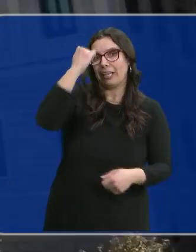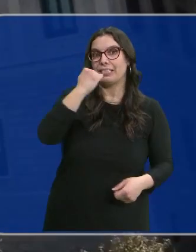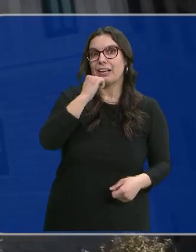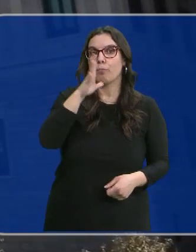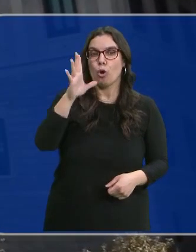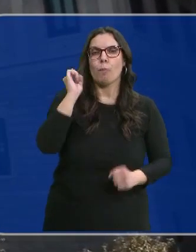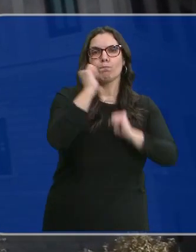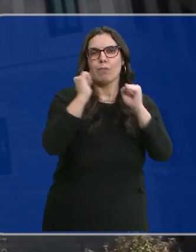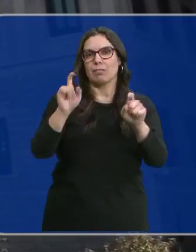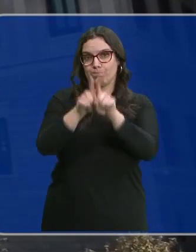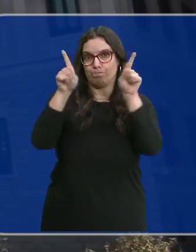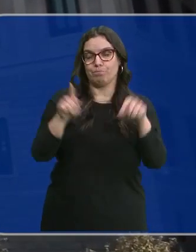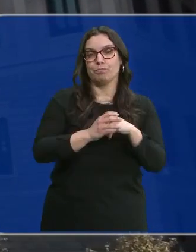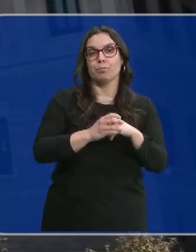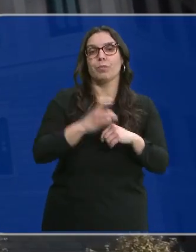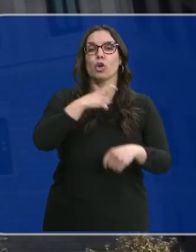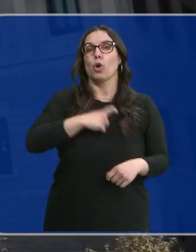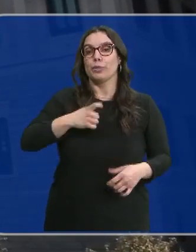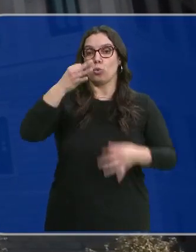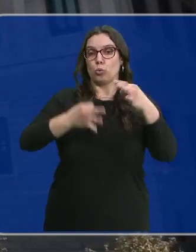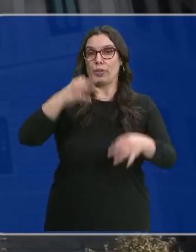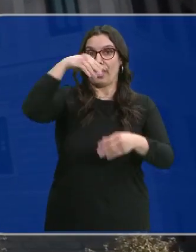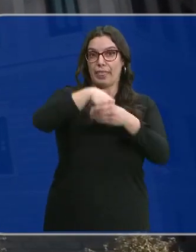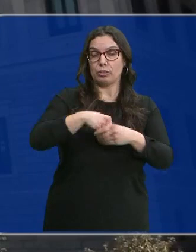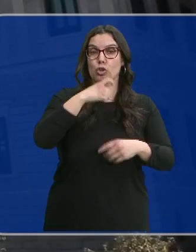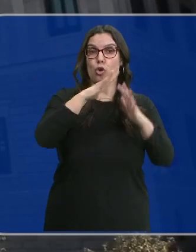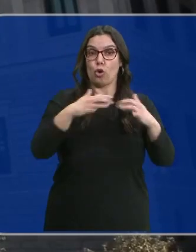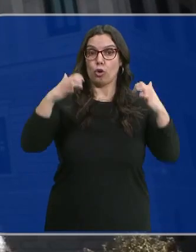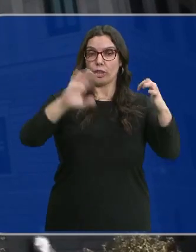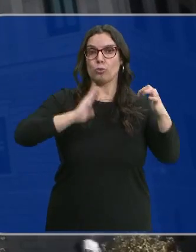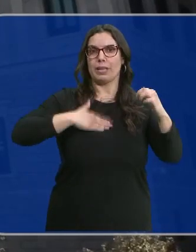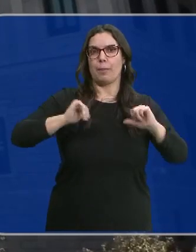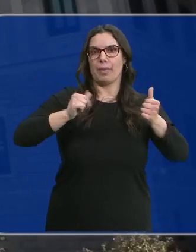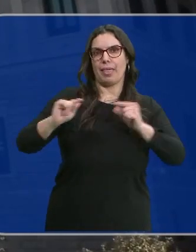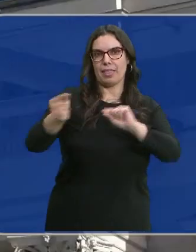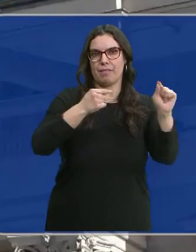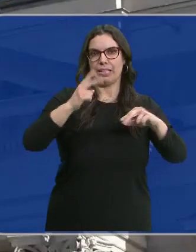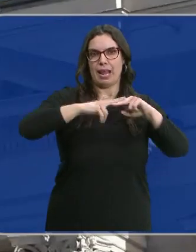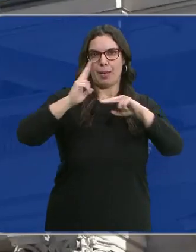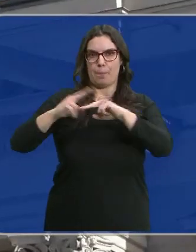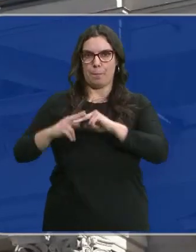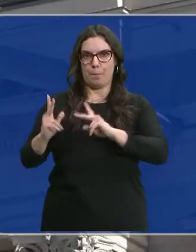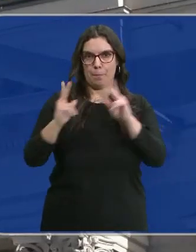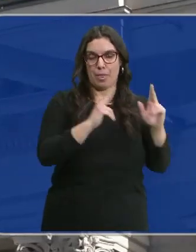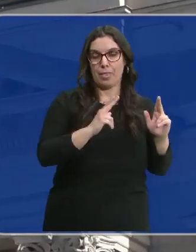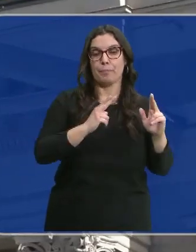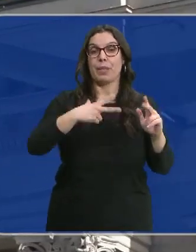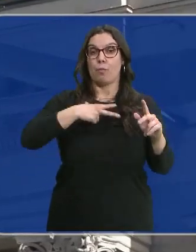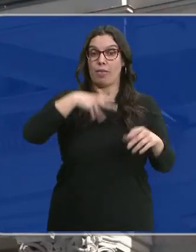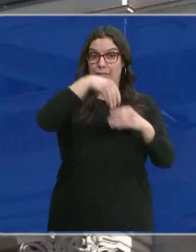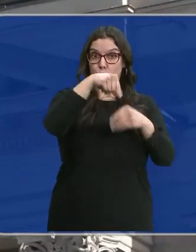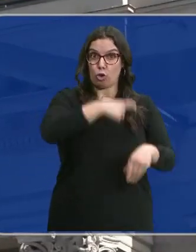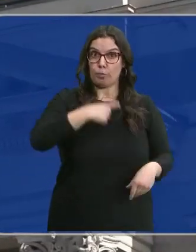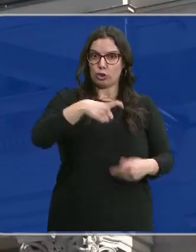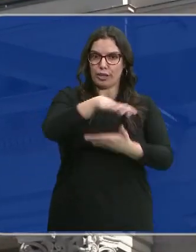delitos de sangre. La ponencia de la Comisión de Justicia del Congreso debate a partir de mañana las enmiendas. Las letradas de esa comisión han emitido un